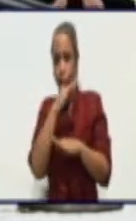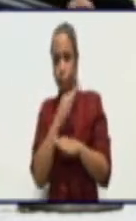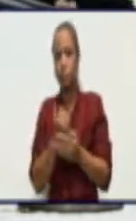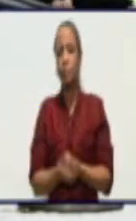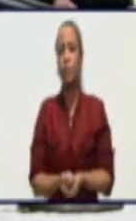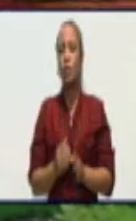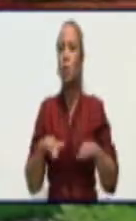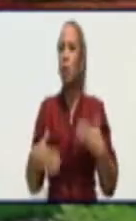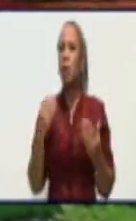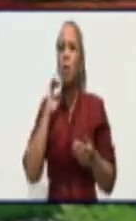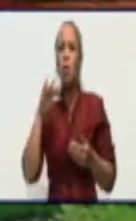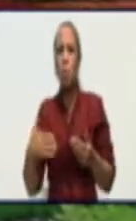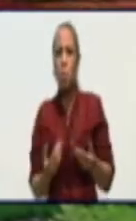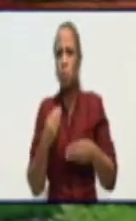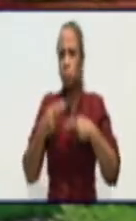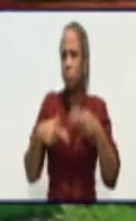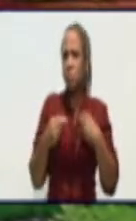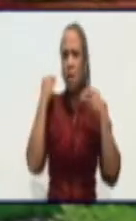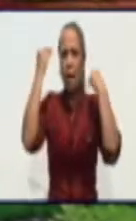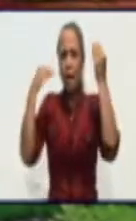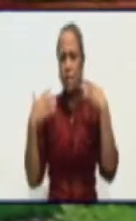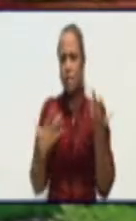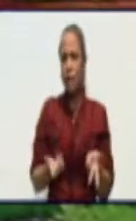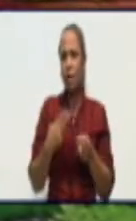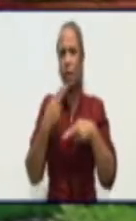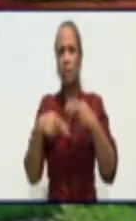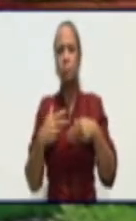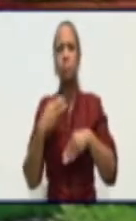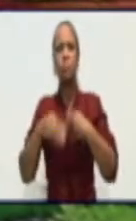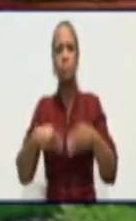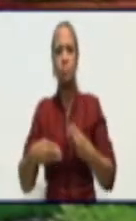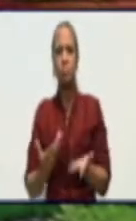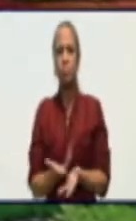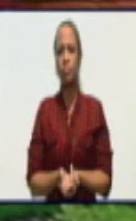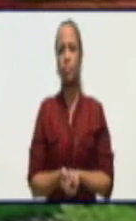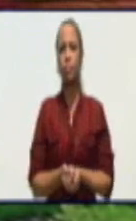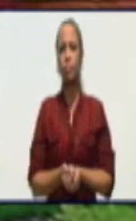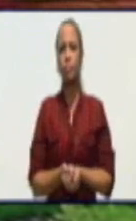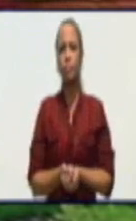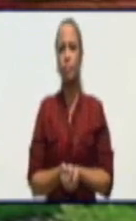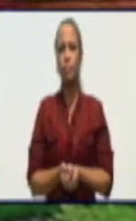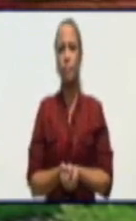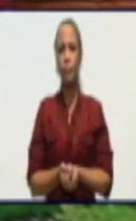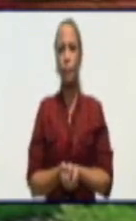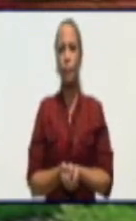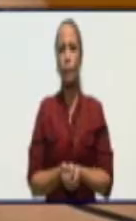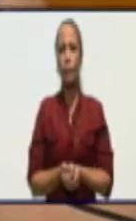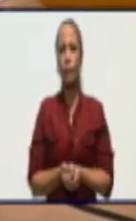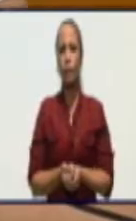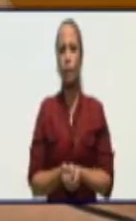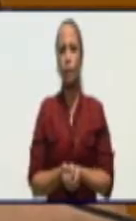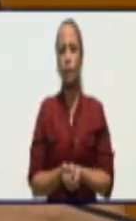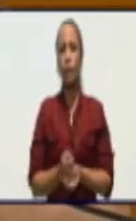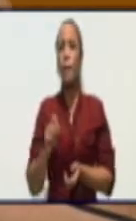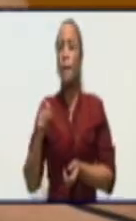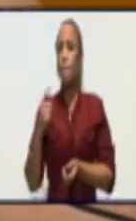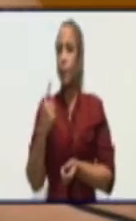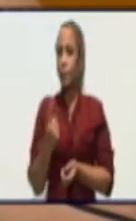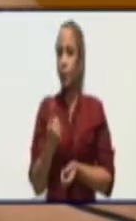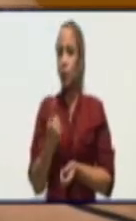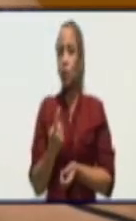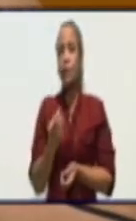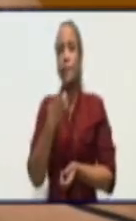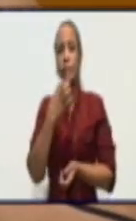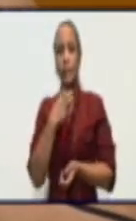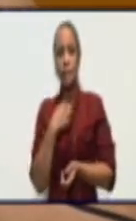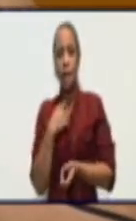analiza, cómo se valoran estos temas para las acciones a desarrollar en estos territorios, doctora? Bueno, primeramente, no se hace una